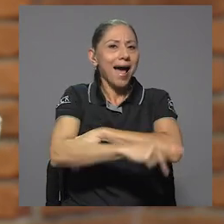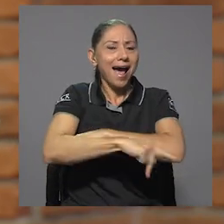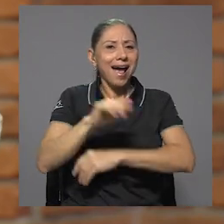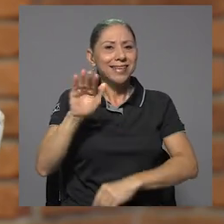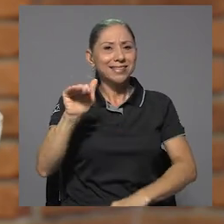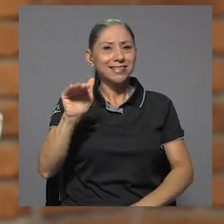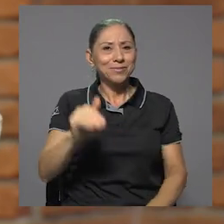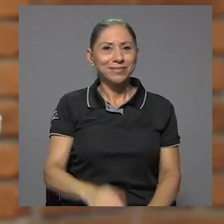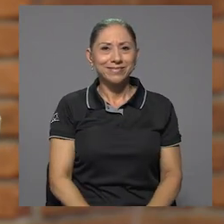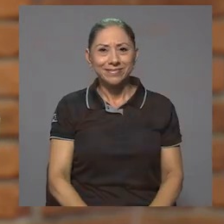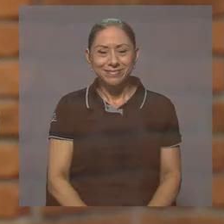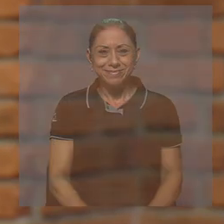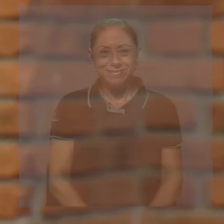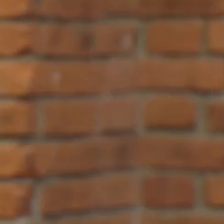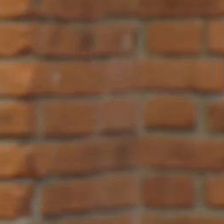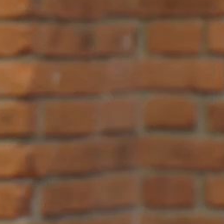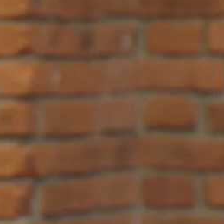pronto.